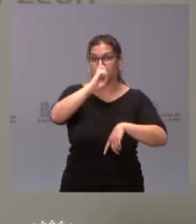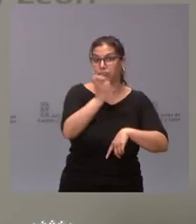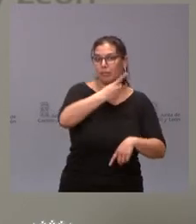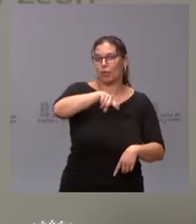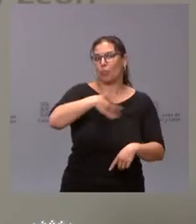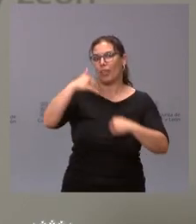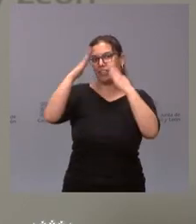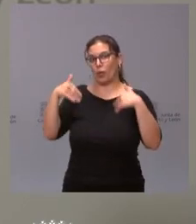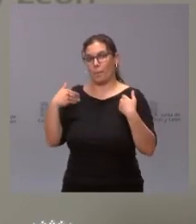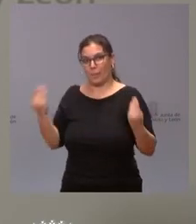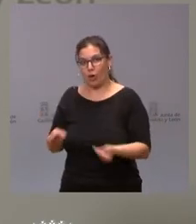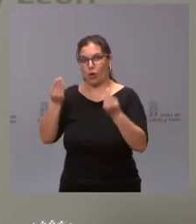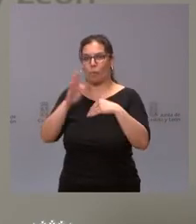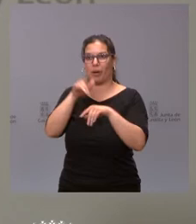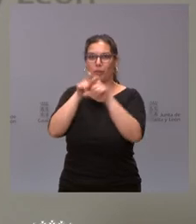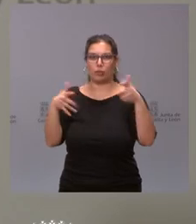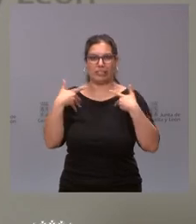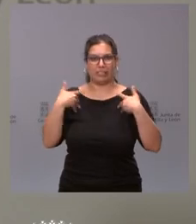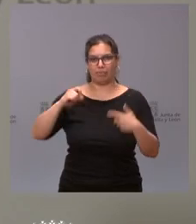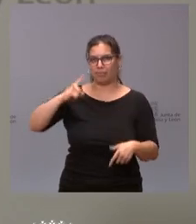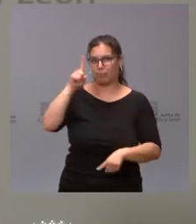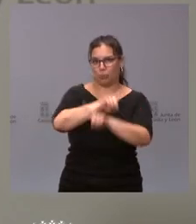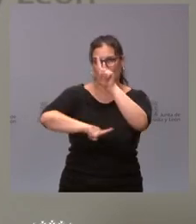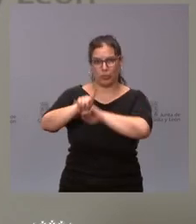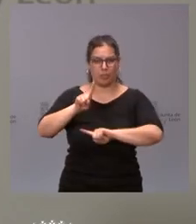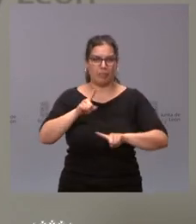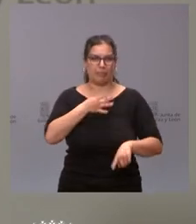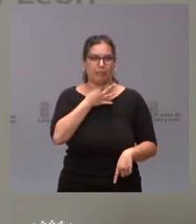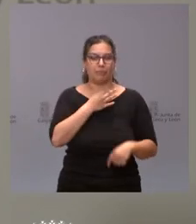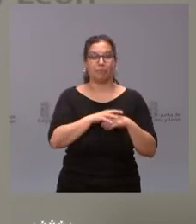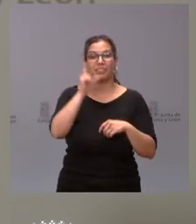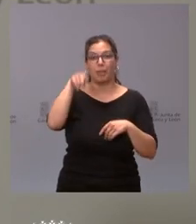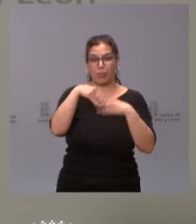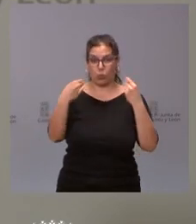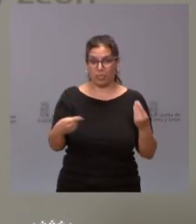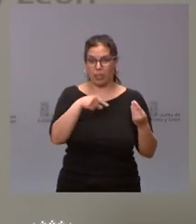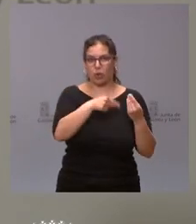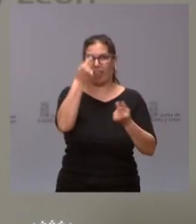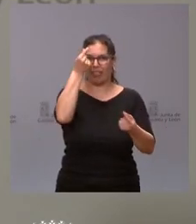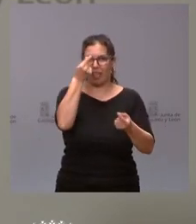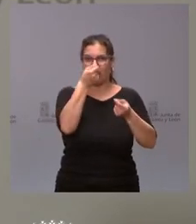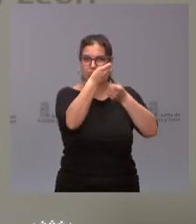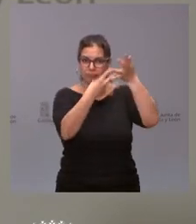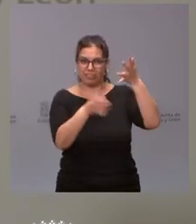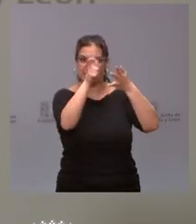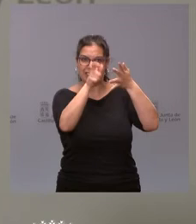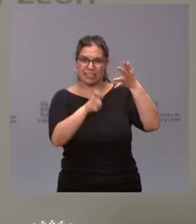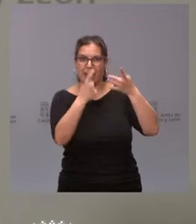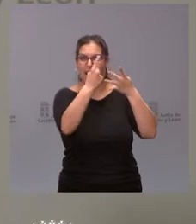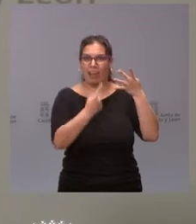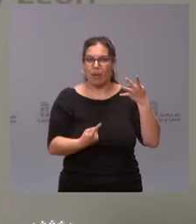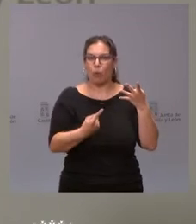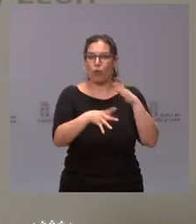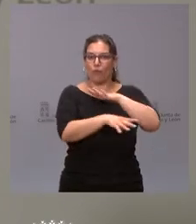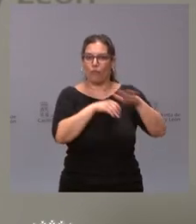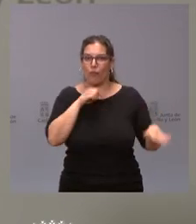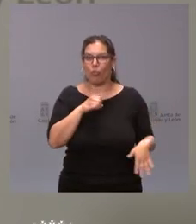de las personas con más dificultades y con mayores problemas. Tienen ustedes también en documentación el detalle de cada una de las organizaciones, de cada uno de los